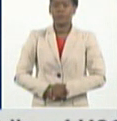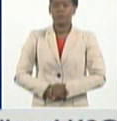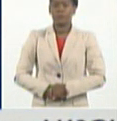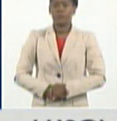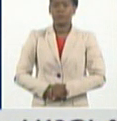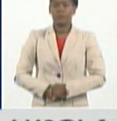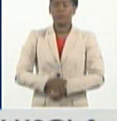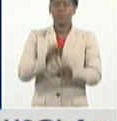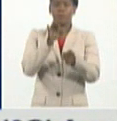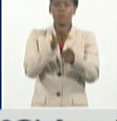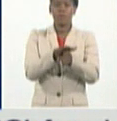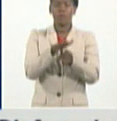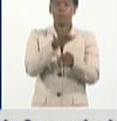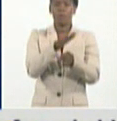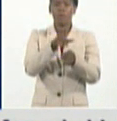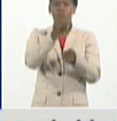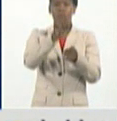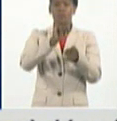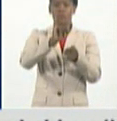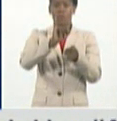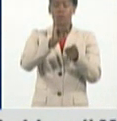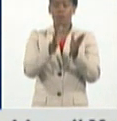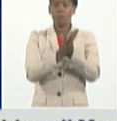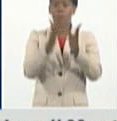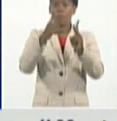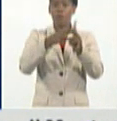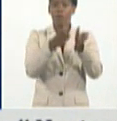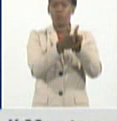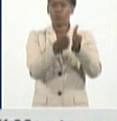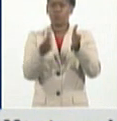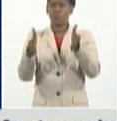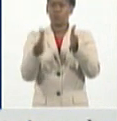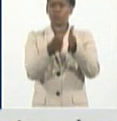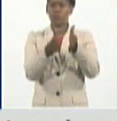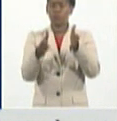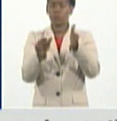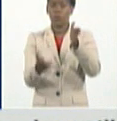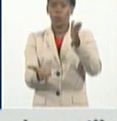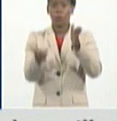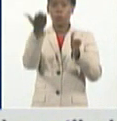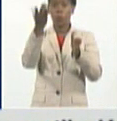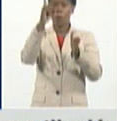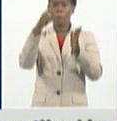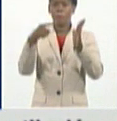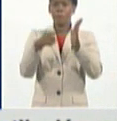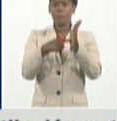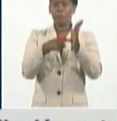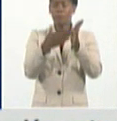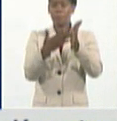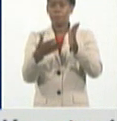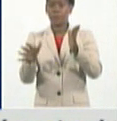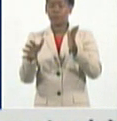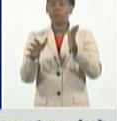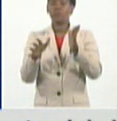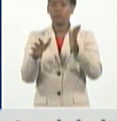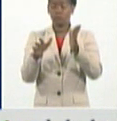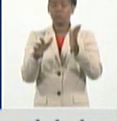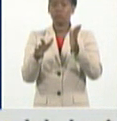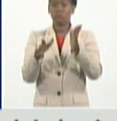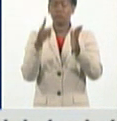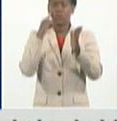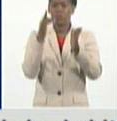16 de mayo con cifras por encima de 1.000, en los últimos 23 días por encima de 1.400 diarios,